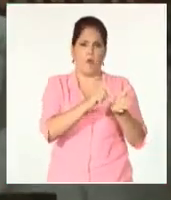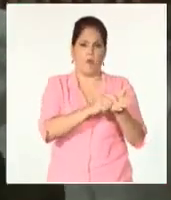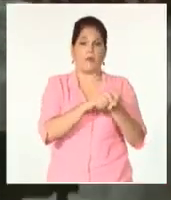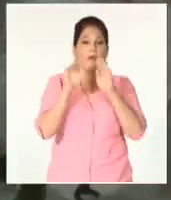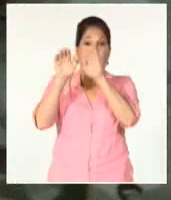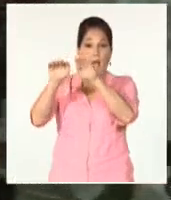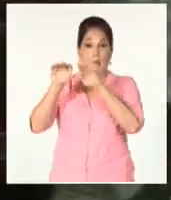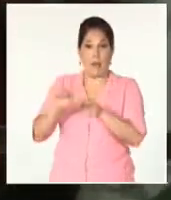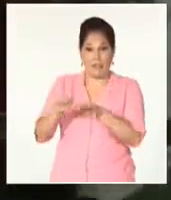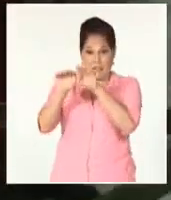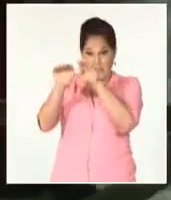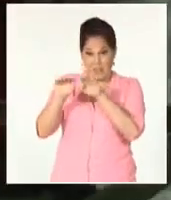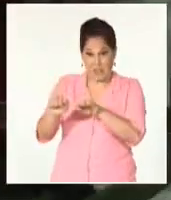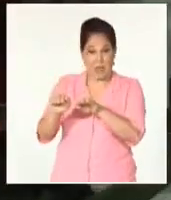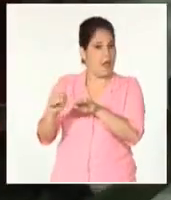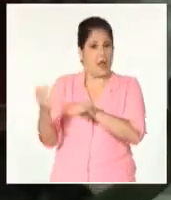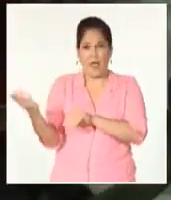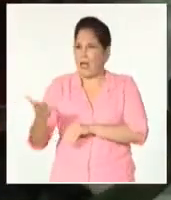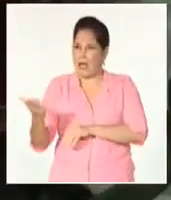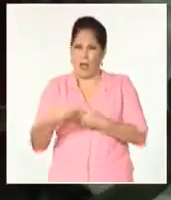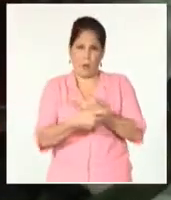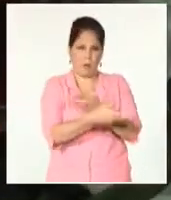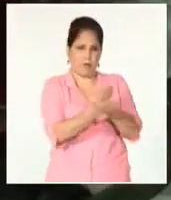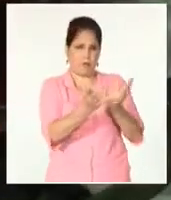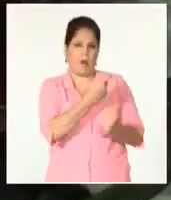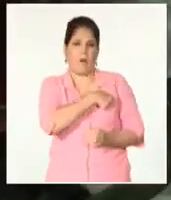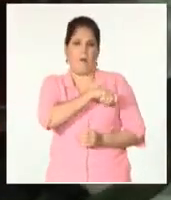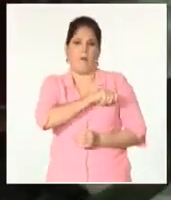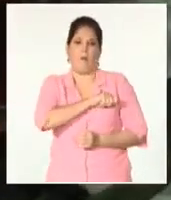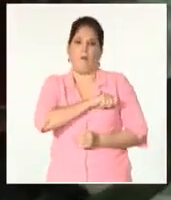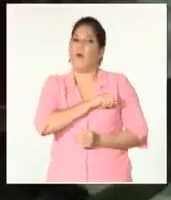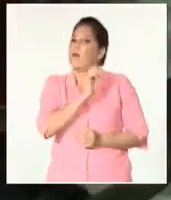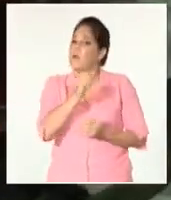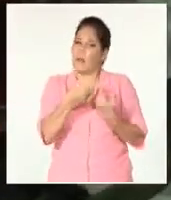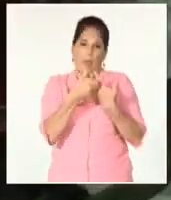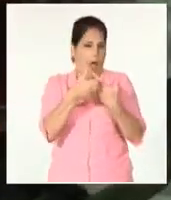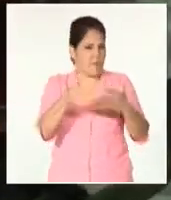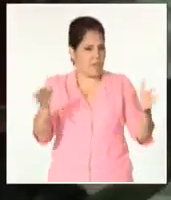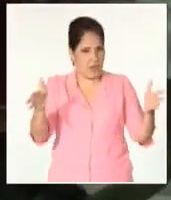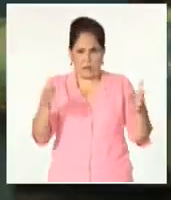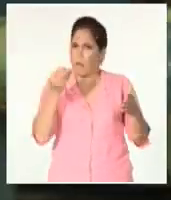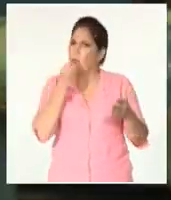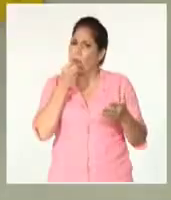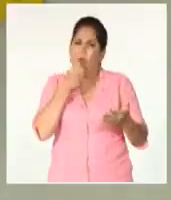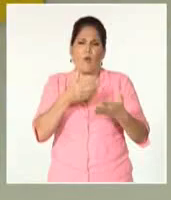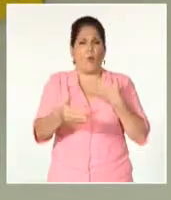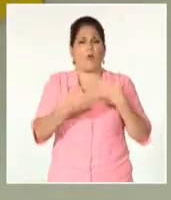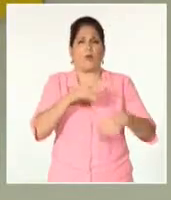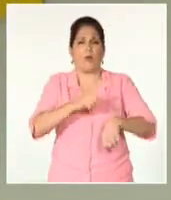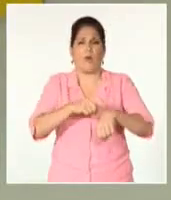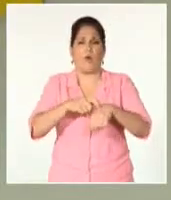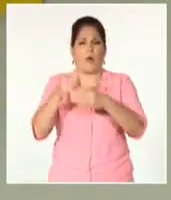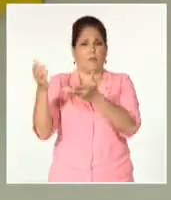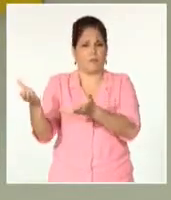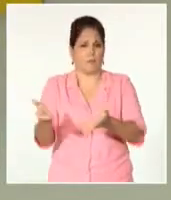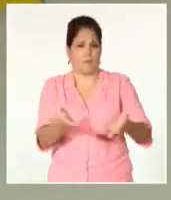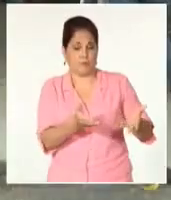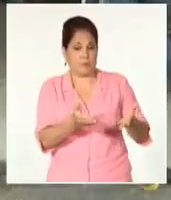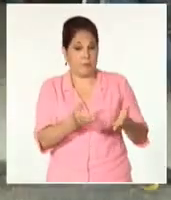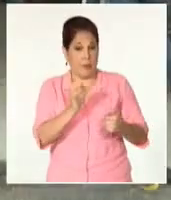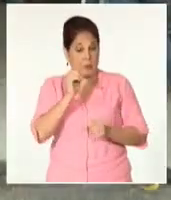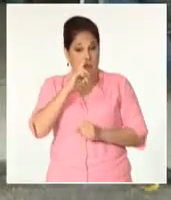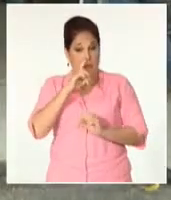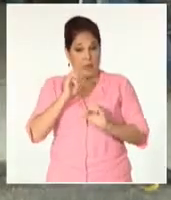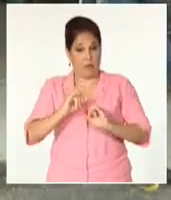mayoristas y estos a su vez distribuyendo nuestras unidades siempre estuvieran abiertas y prestas a recibir estos productos. Al cierre de esta información,